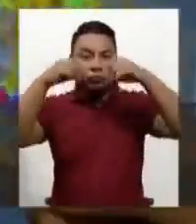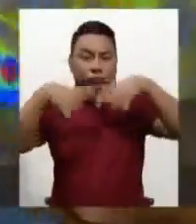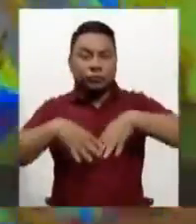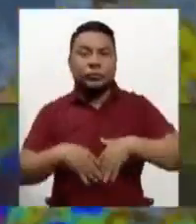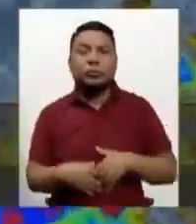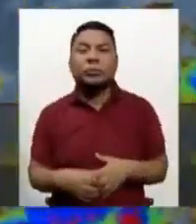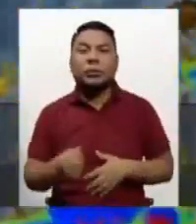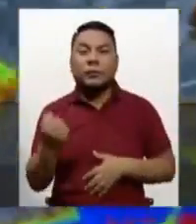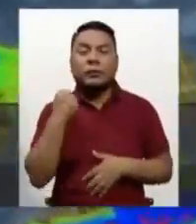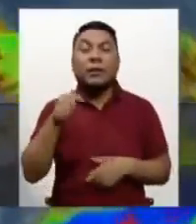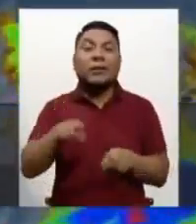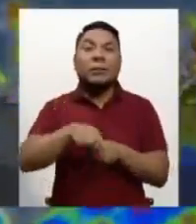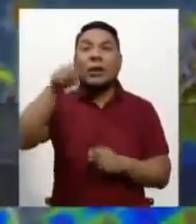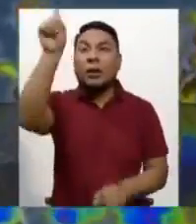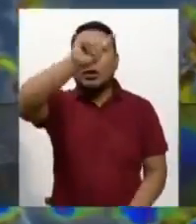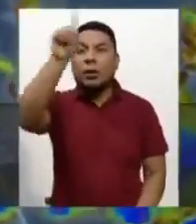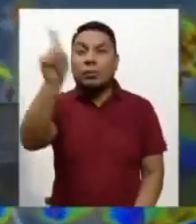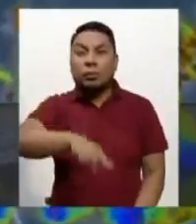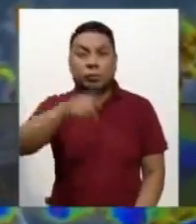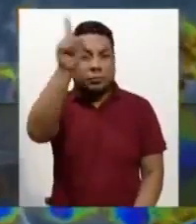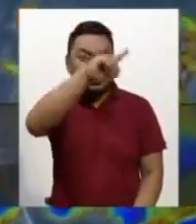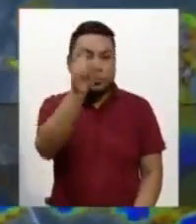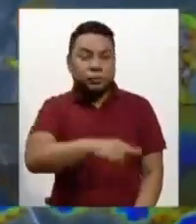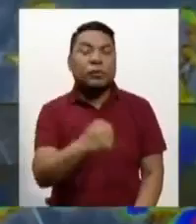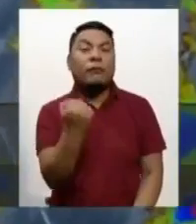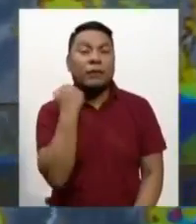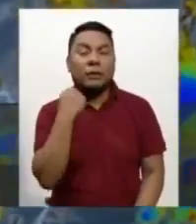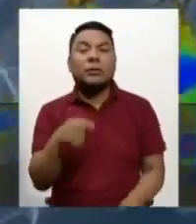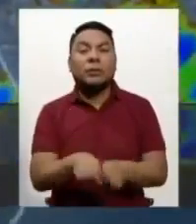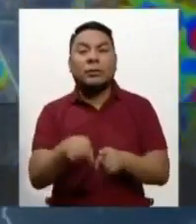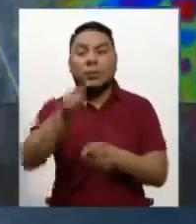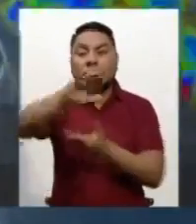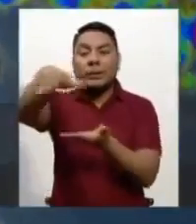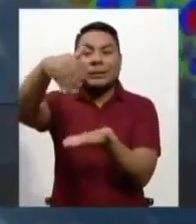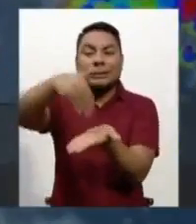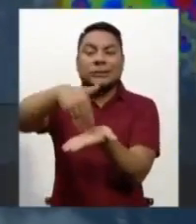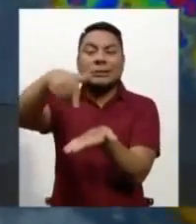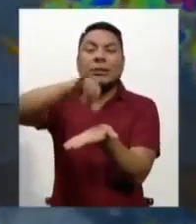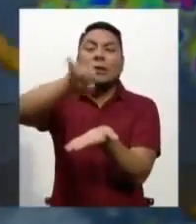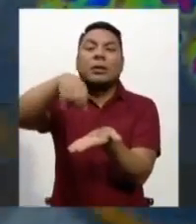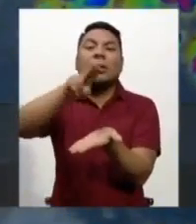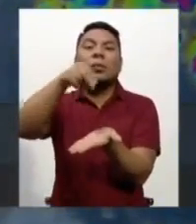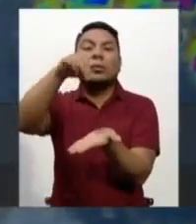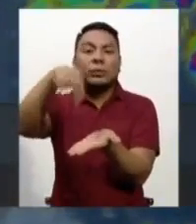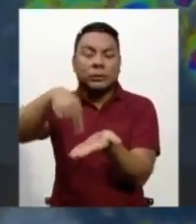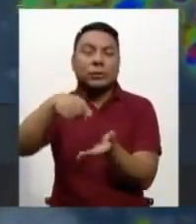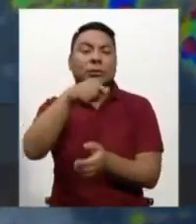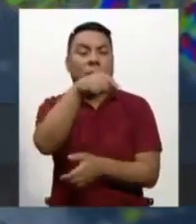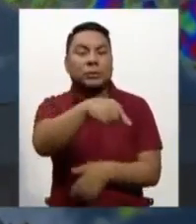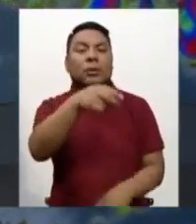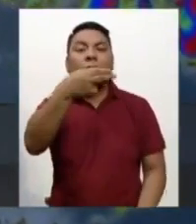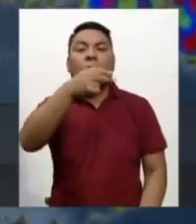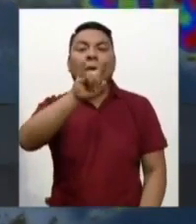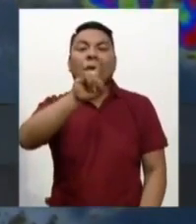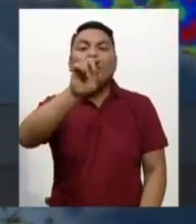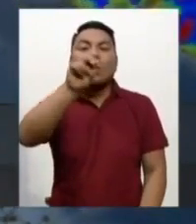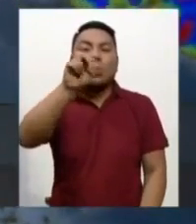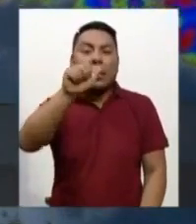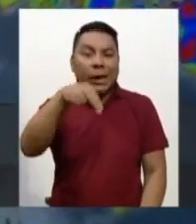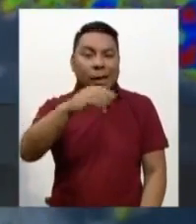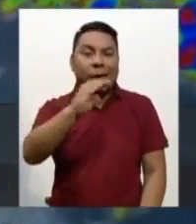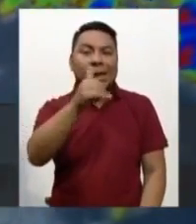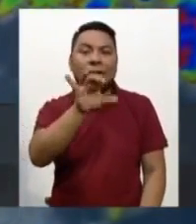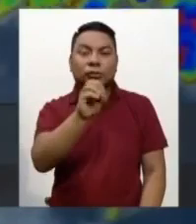con lluvias, descargas eléctricas. La zona central, en la zona de Junín, la zona de Huancayo, también han sido afectadas con